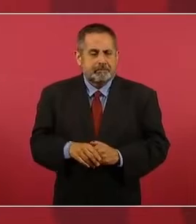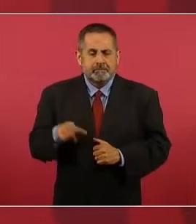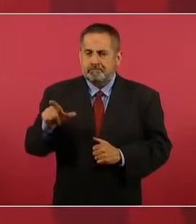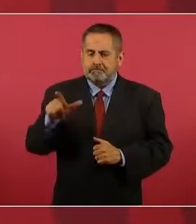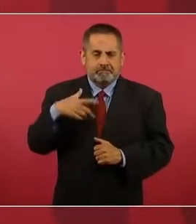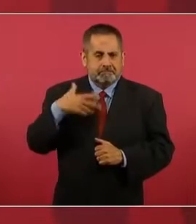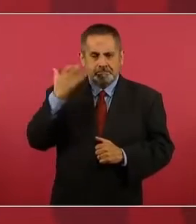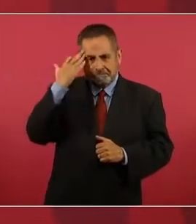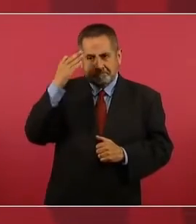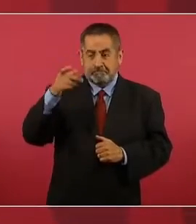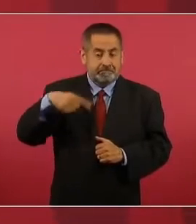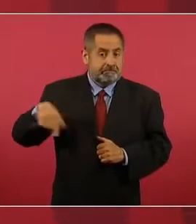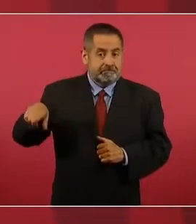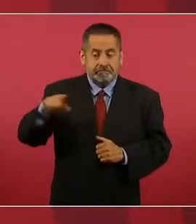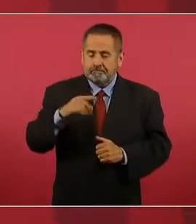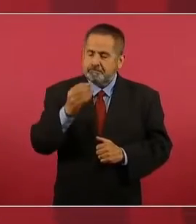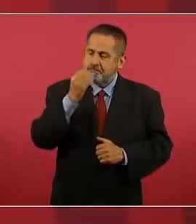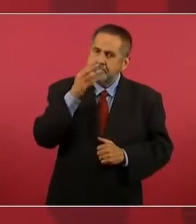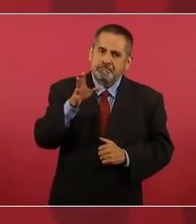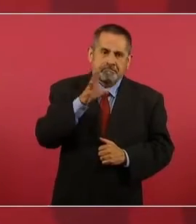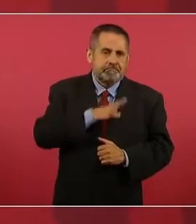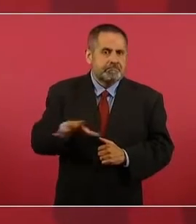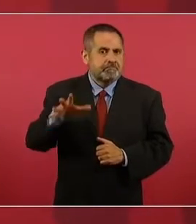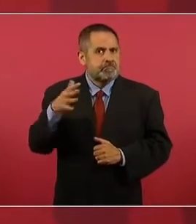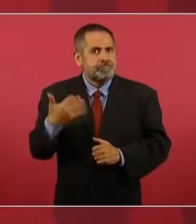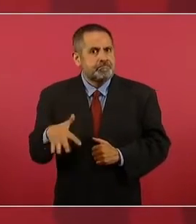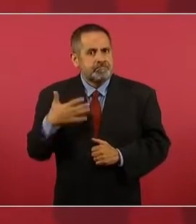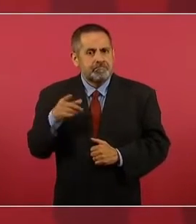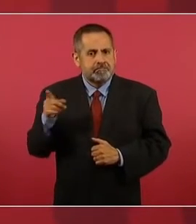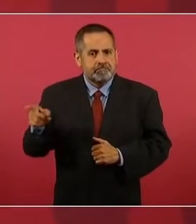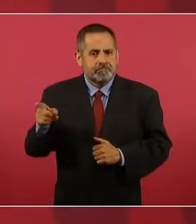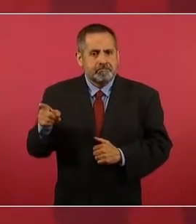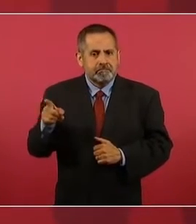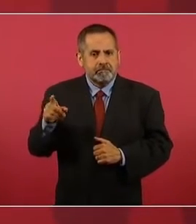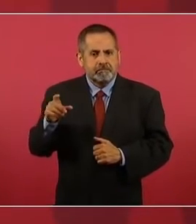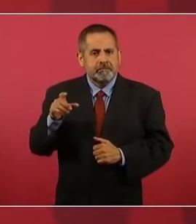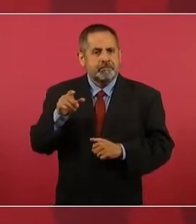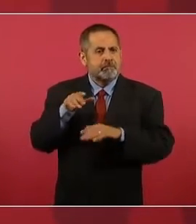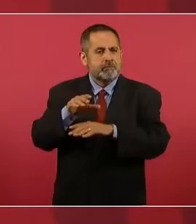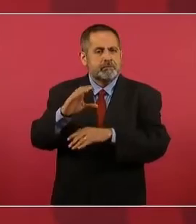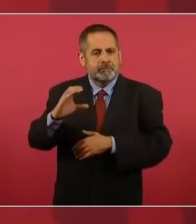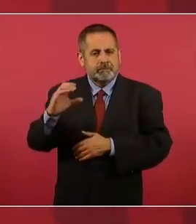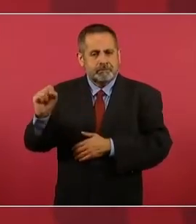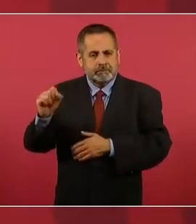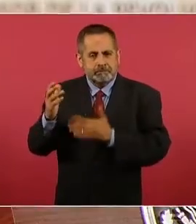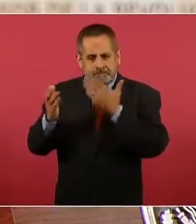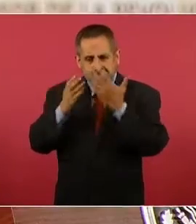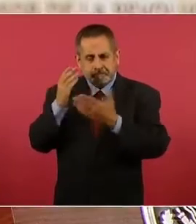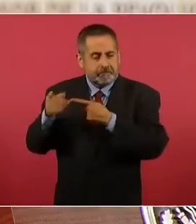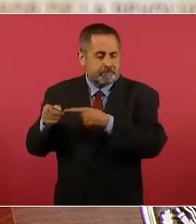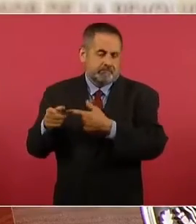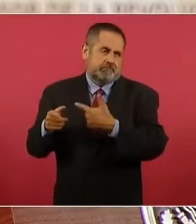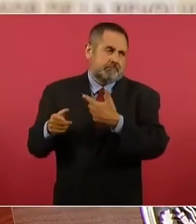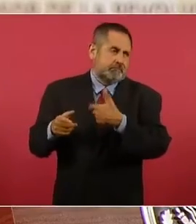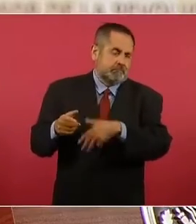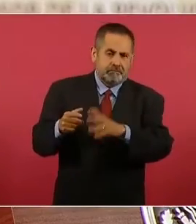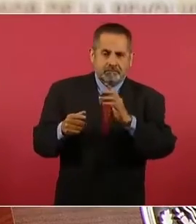una época extraordinaria de la ciencia social. Además,